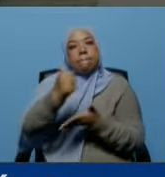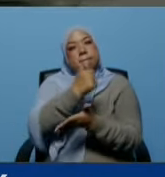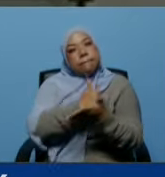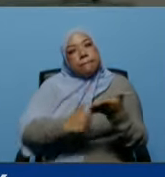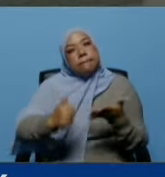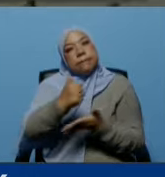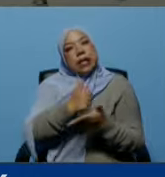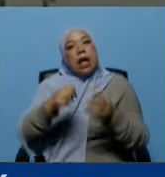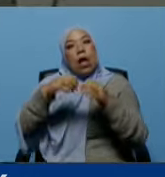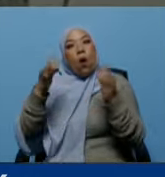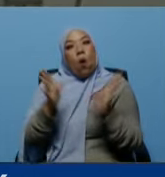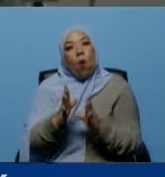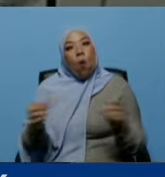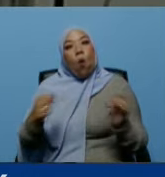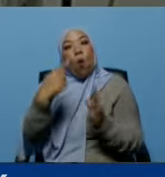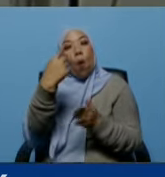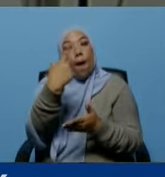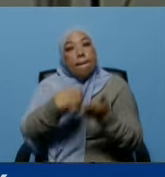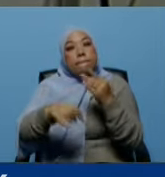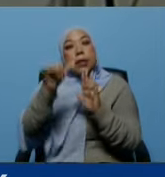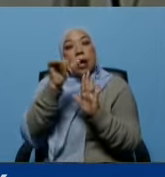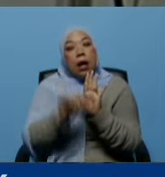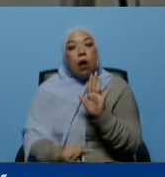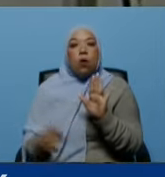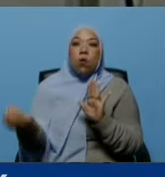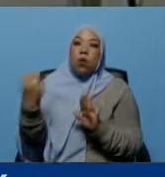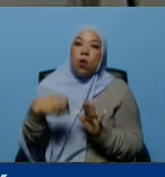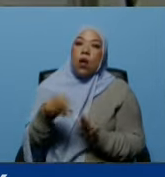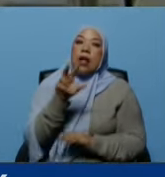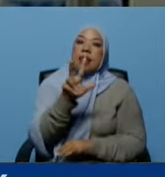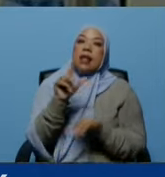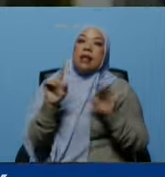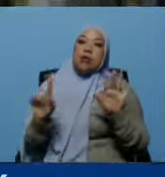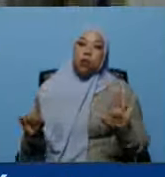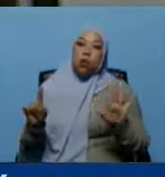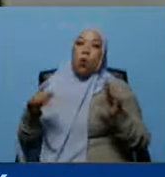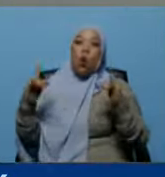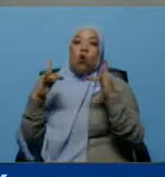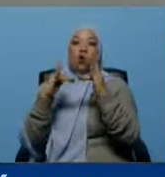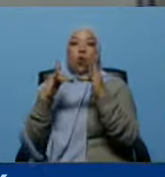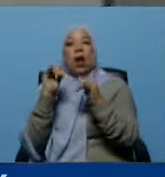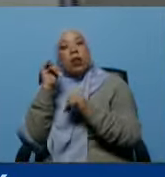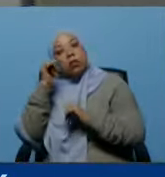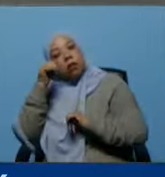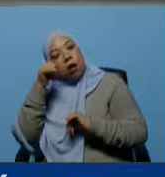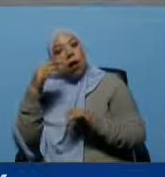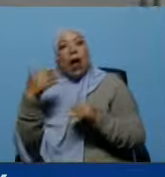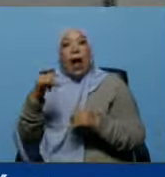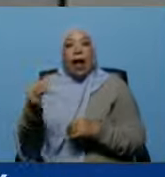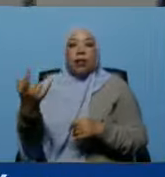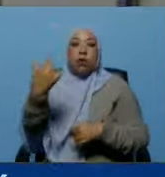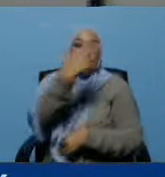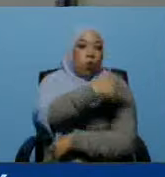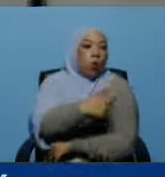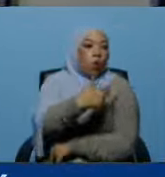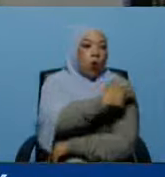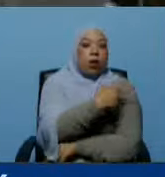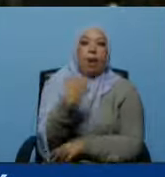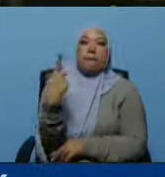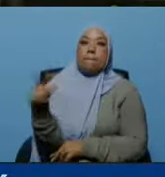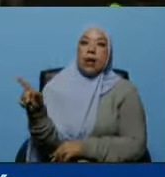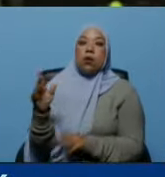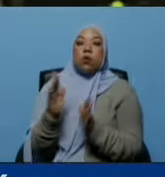ginecología consultorios en general más 36 camas de hospitalización en el corazón de la parroquia